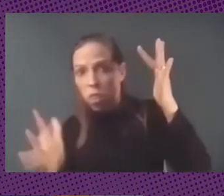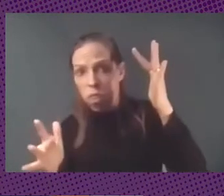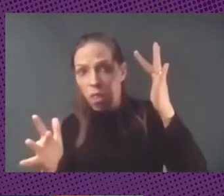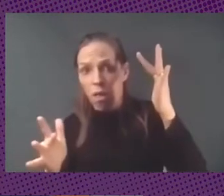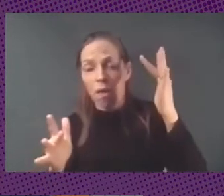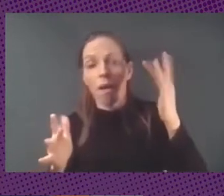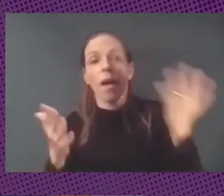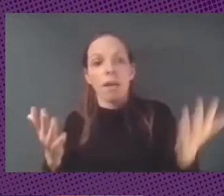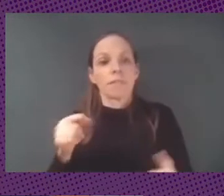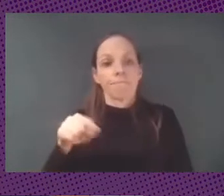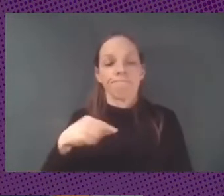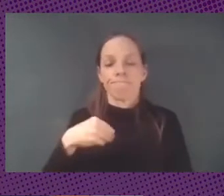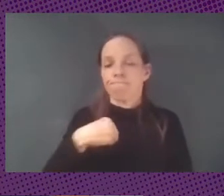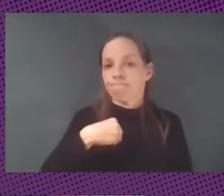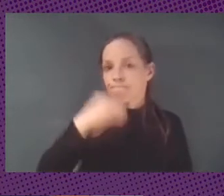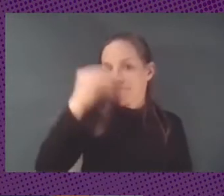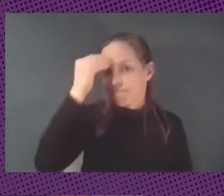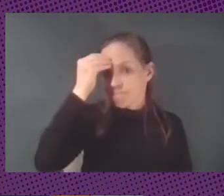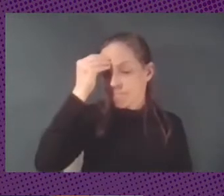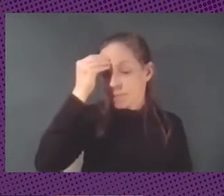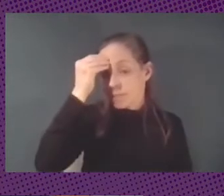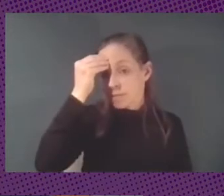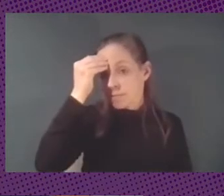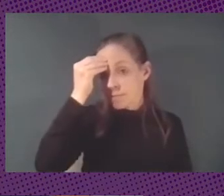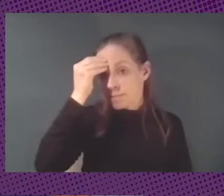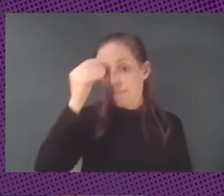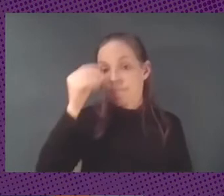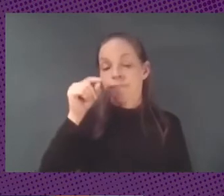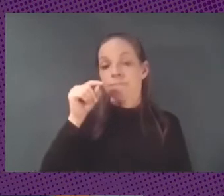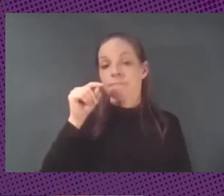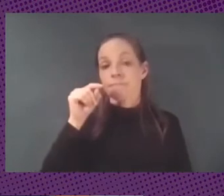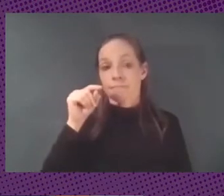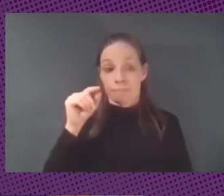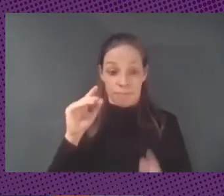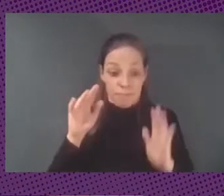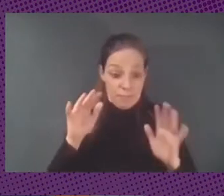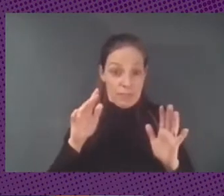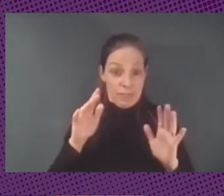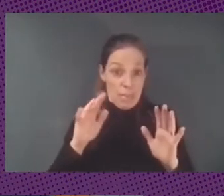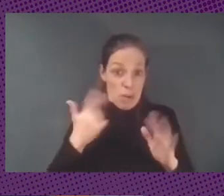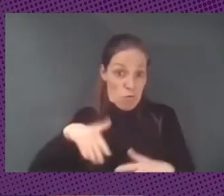ahí me parece que por lo menos para esta parte del planeta